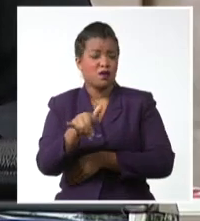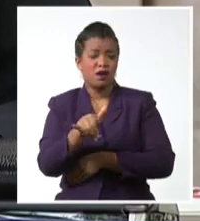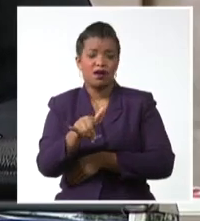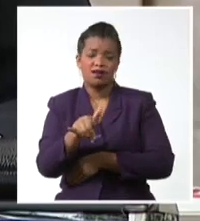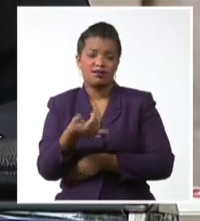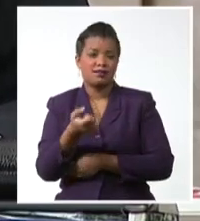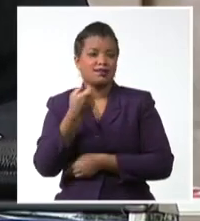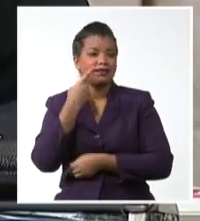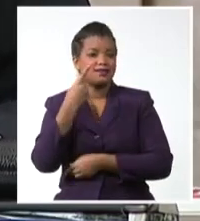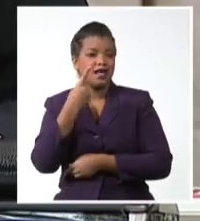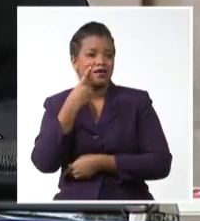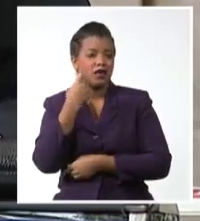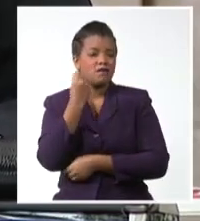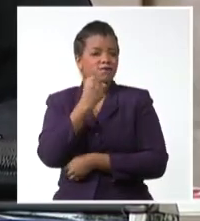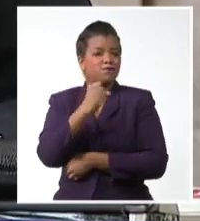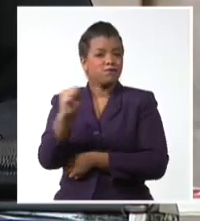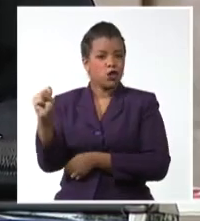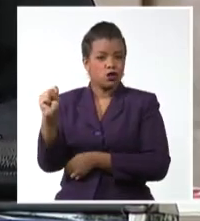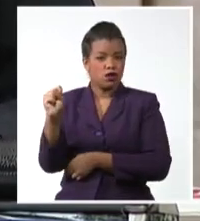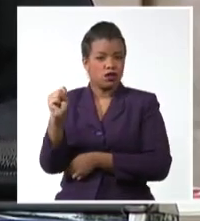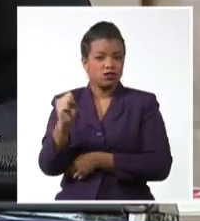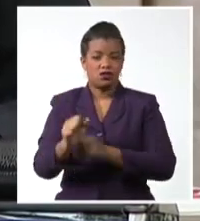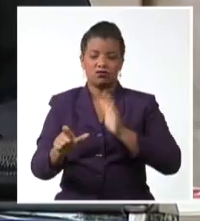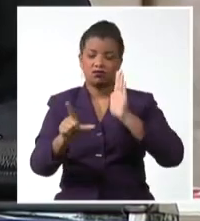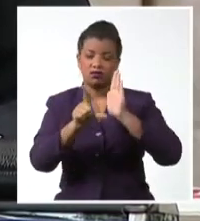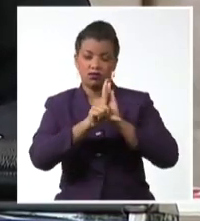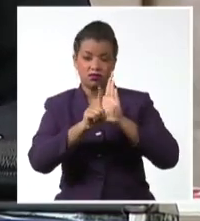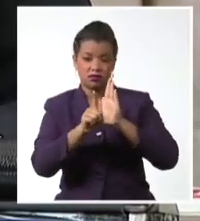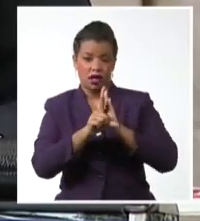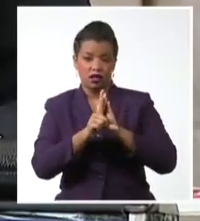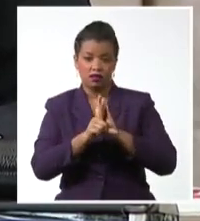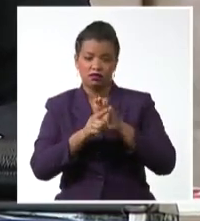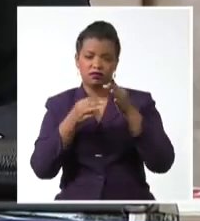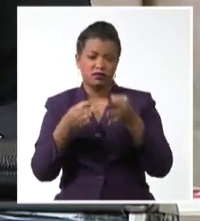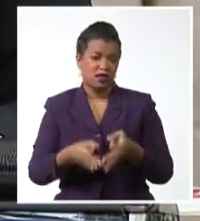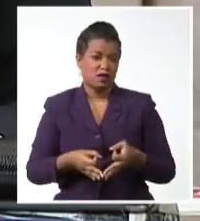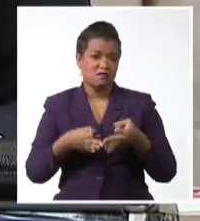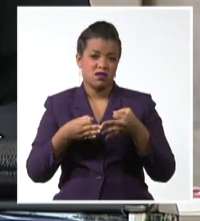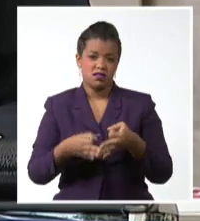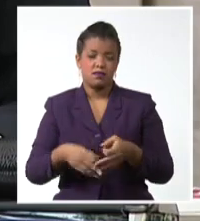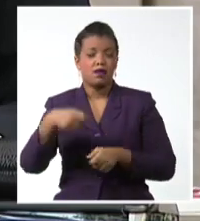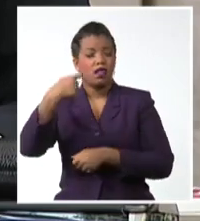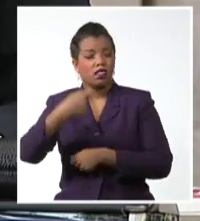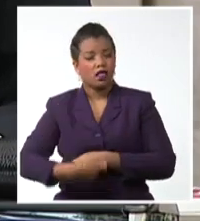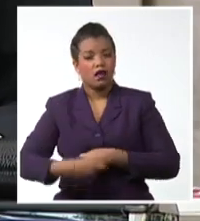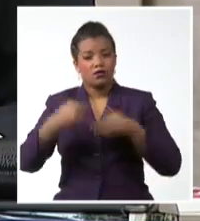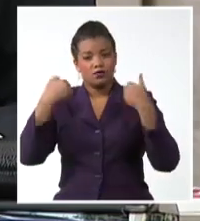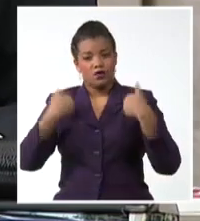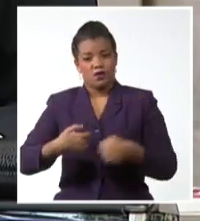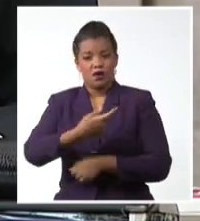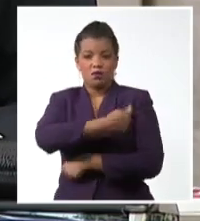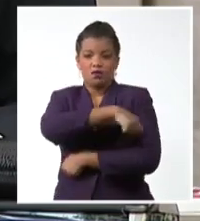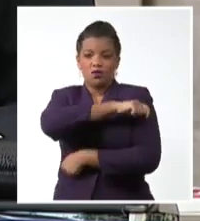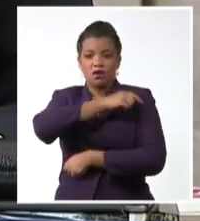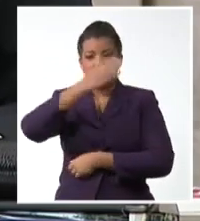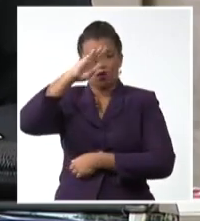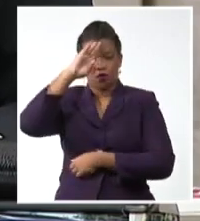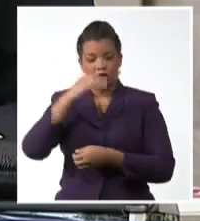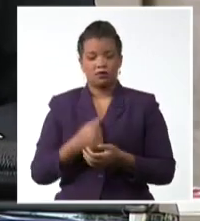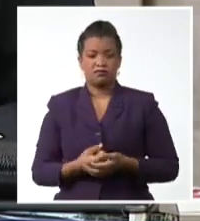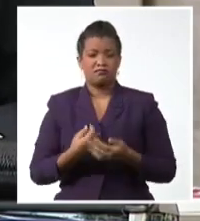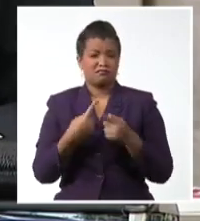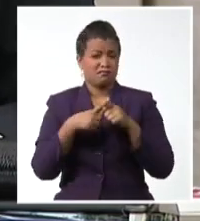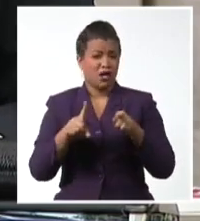constituye una violación flagrante masiva y sistemática de los derechos humanos de nuestro pueblo pero no nos